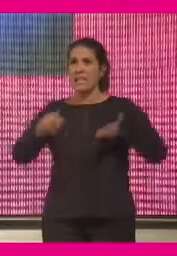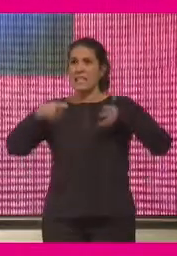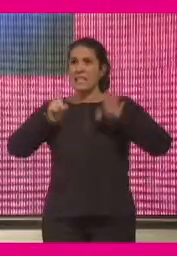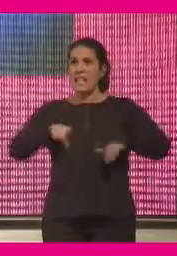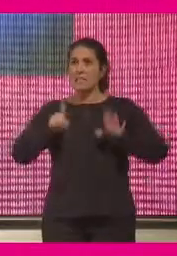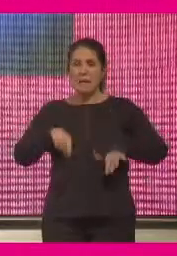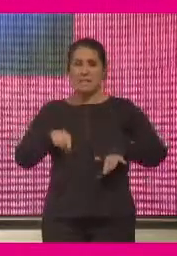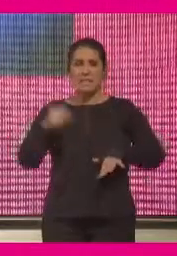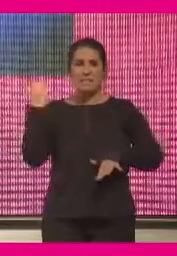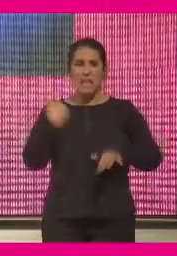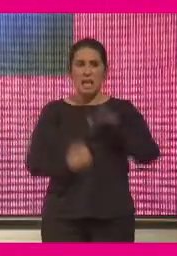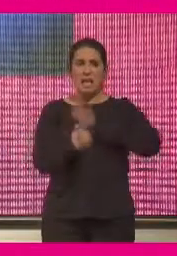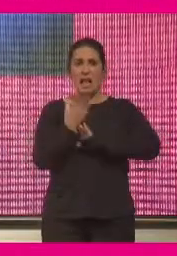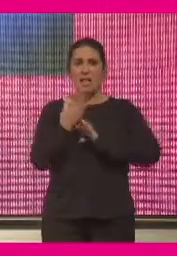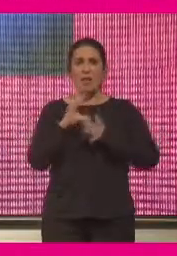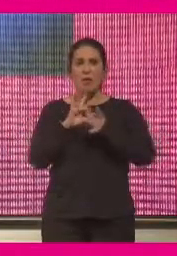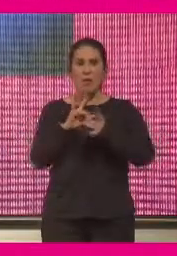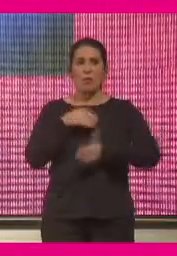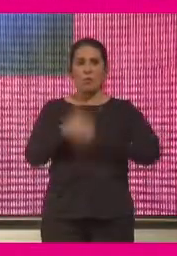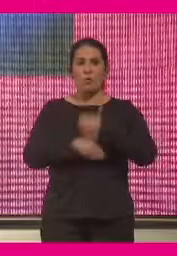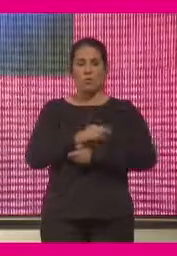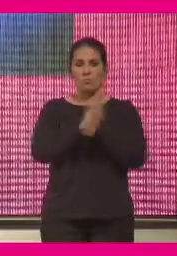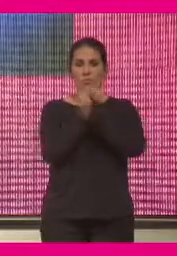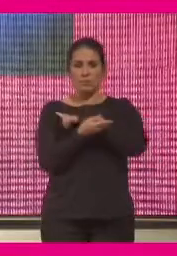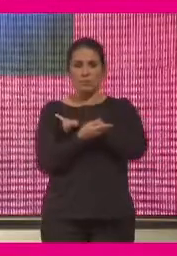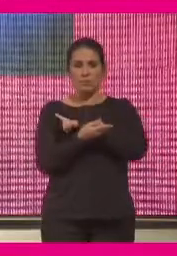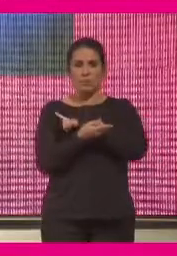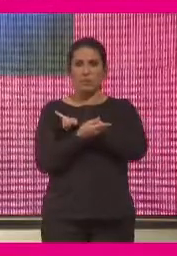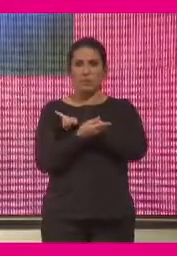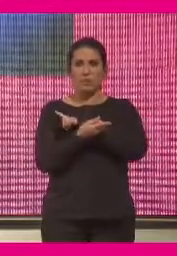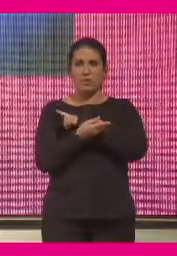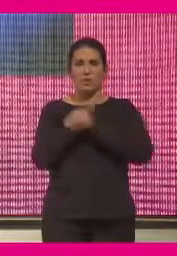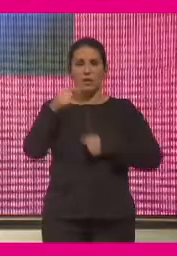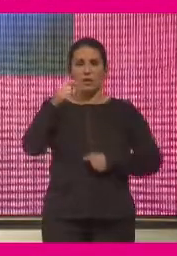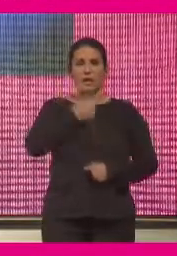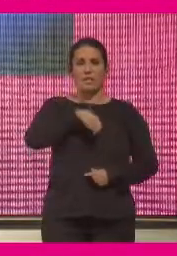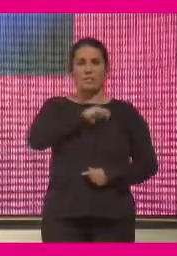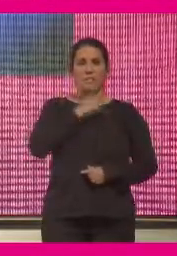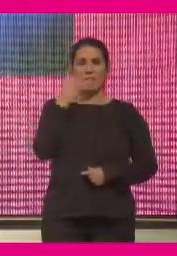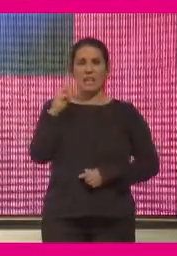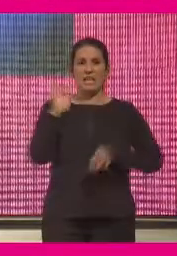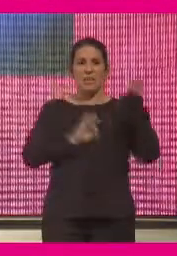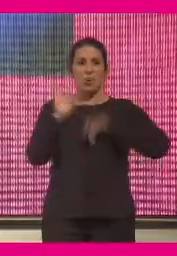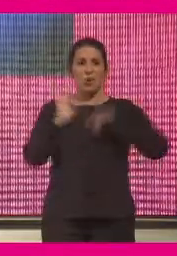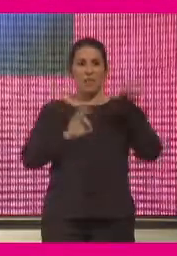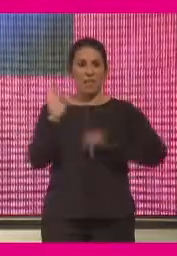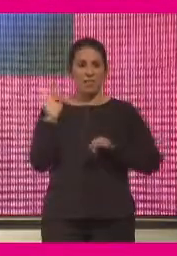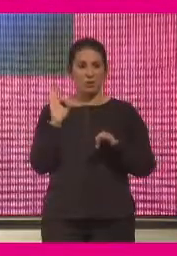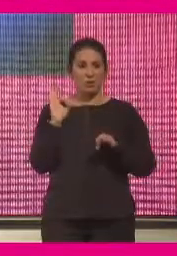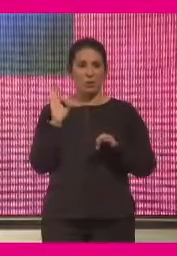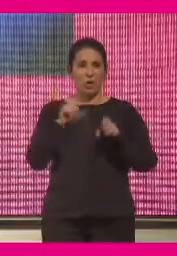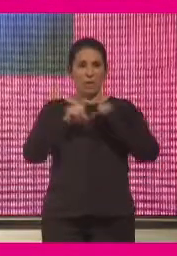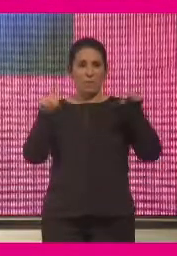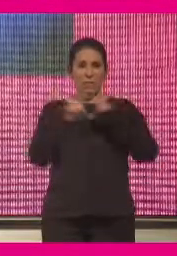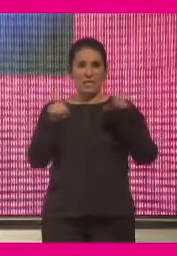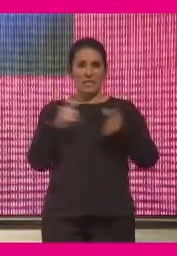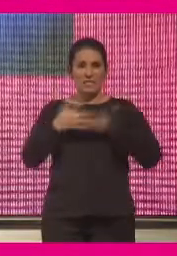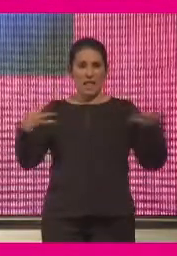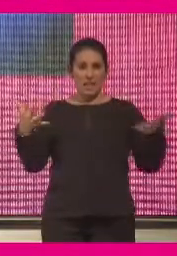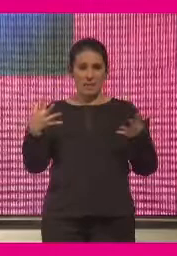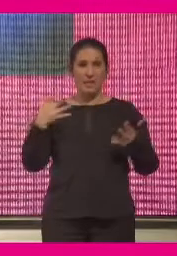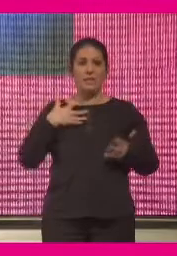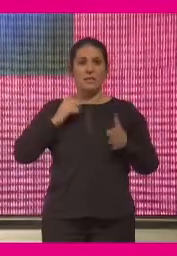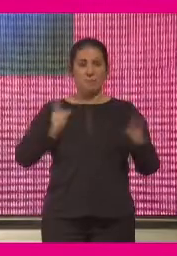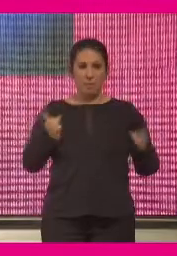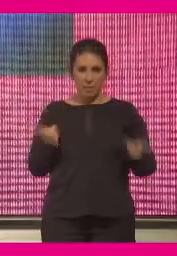muchísimos procesos de cambio. El teletrabajo en España ha aumentado más de un 30%, no solamente en grandes empresas que ya estaban preparadas y ya